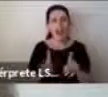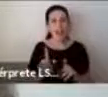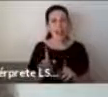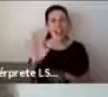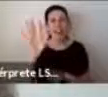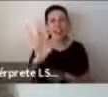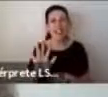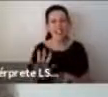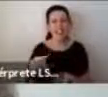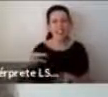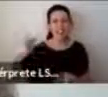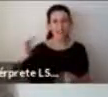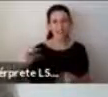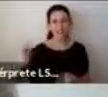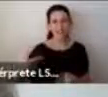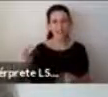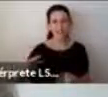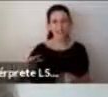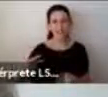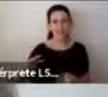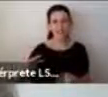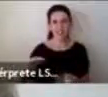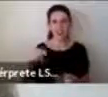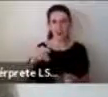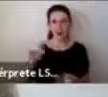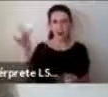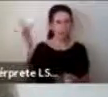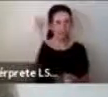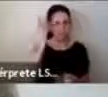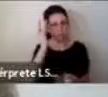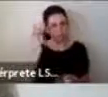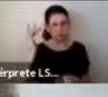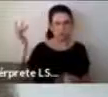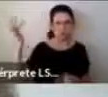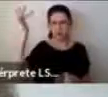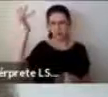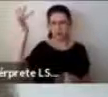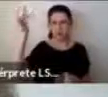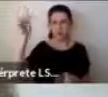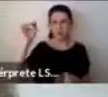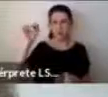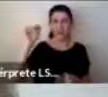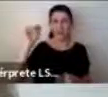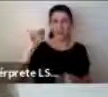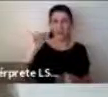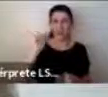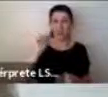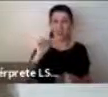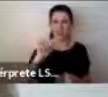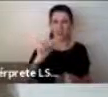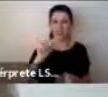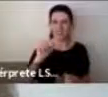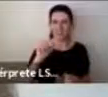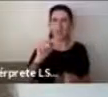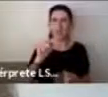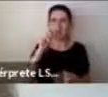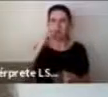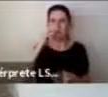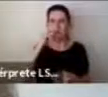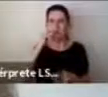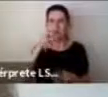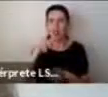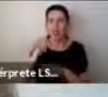personas que son como estos grandes genios brillantes que hacen que el diagnóstico sea más aceptado, de cierta forma, o incluso